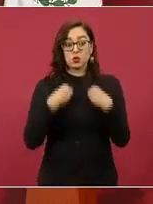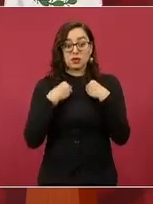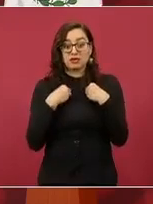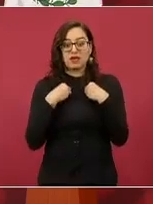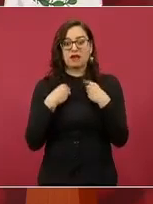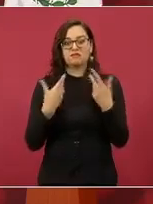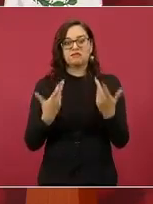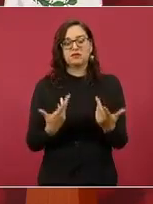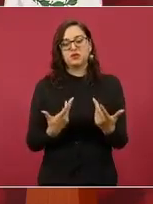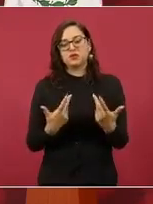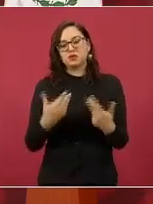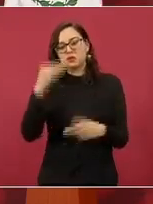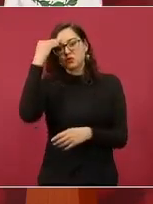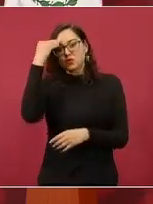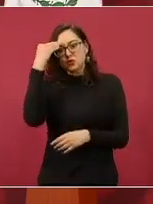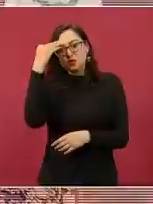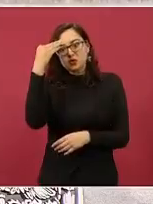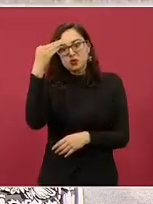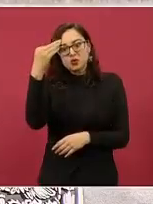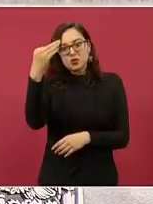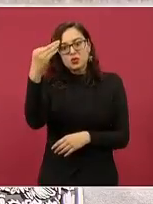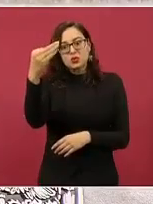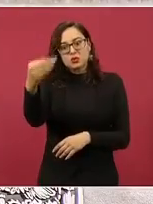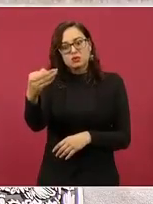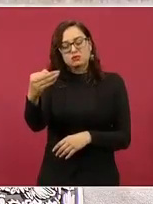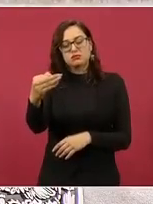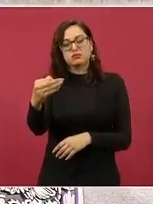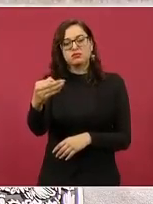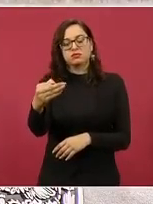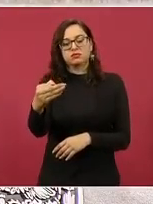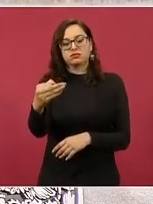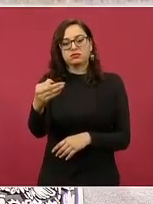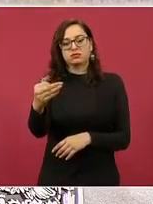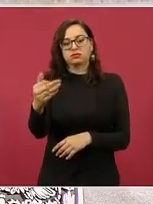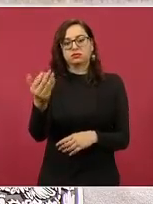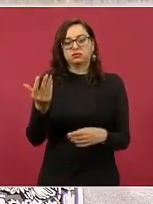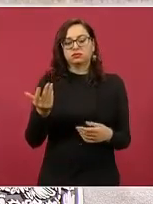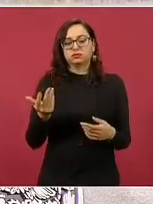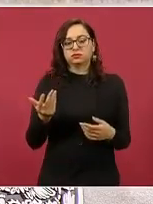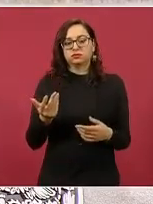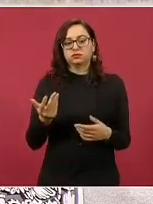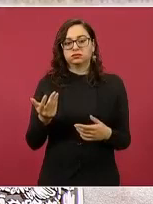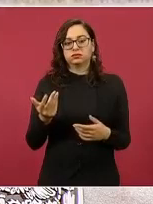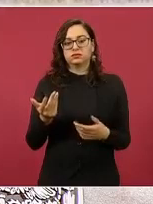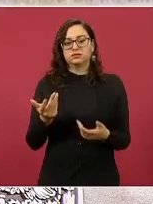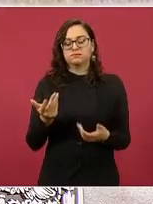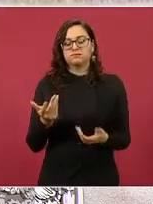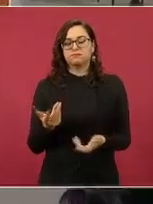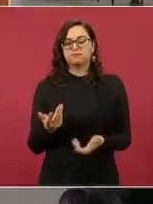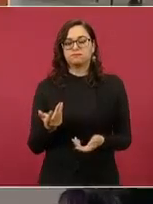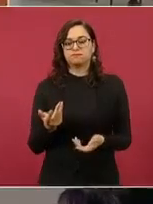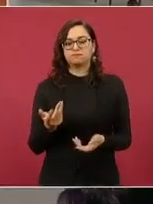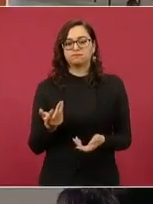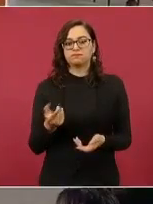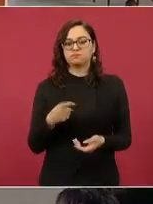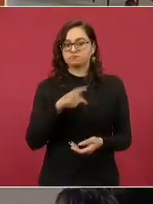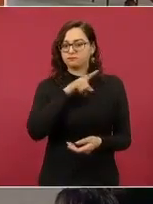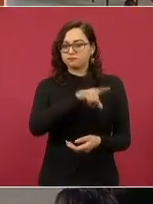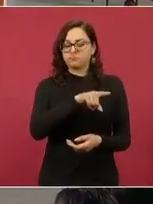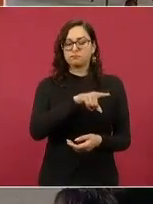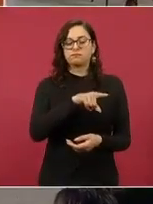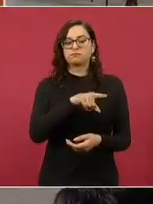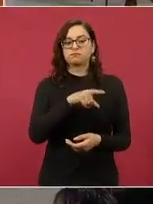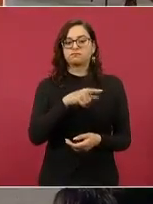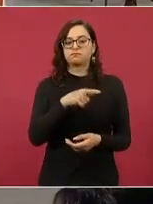vivió en